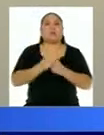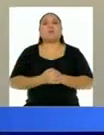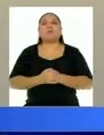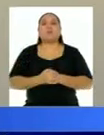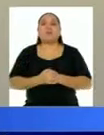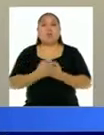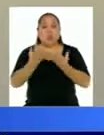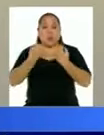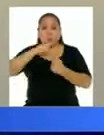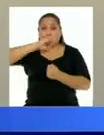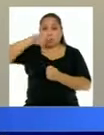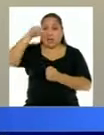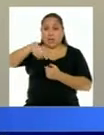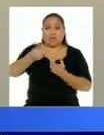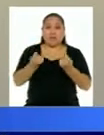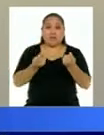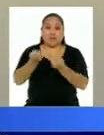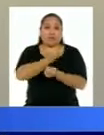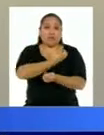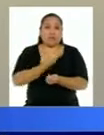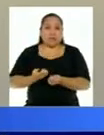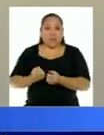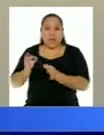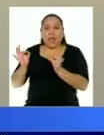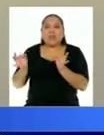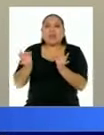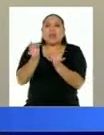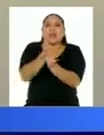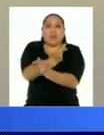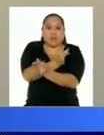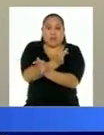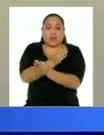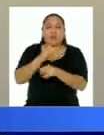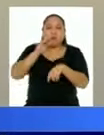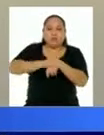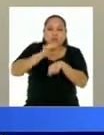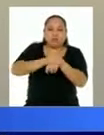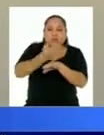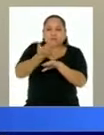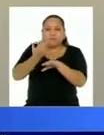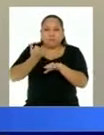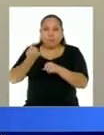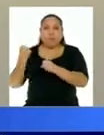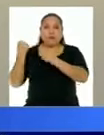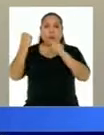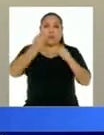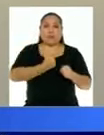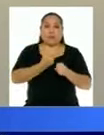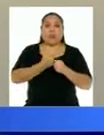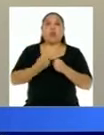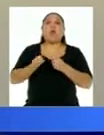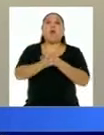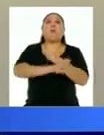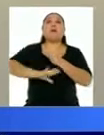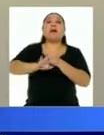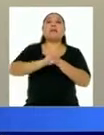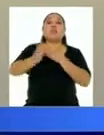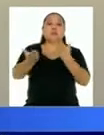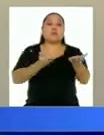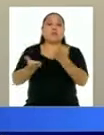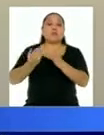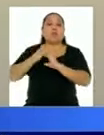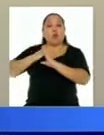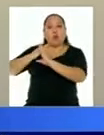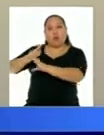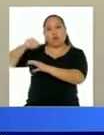señalar que este gobierno de transición y emergencia está tomando medidas de prevención y fortaleciendo el nivel primario de atención en salud frente a la pandemia